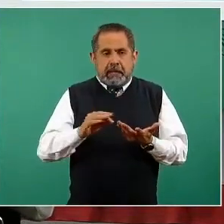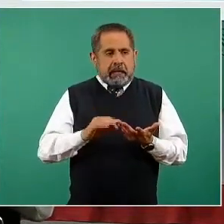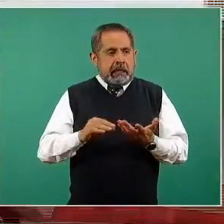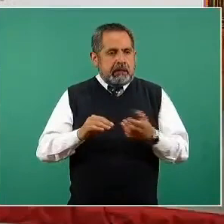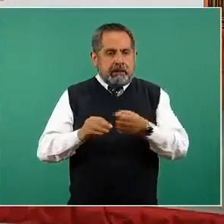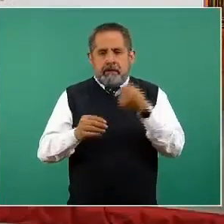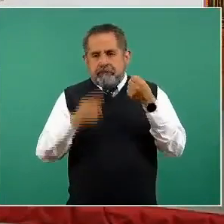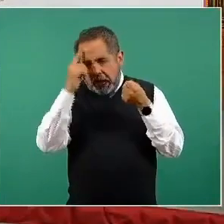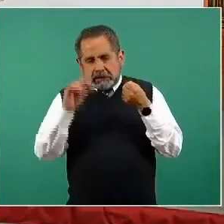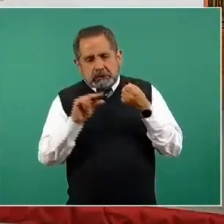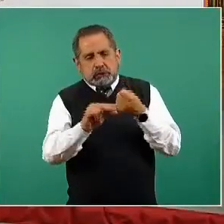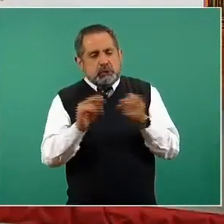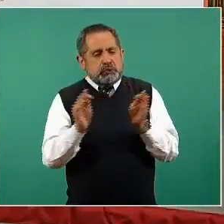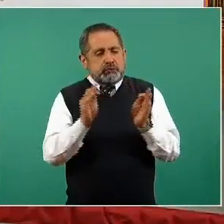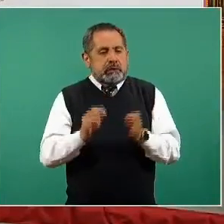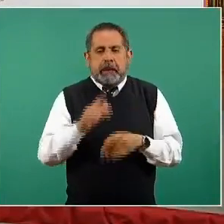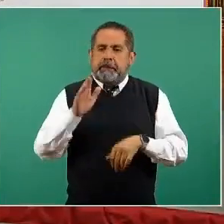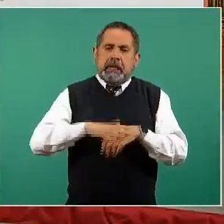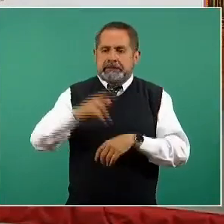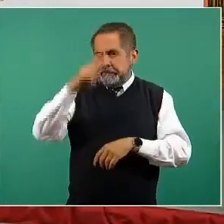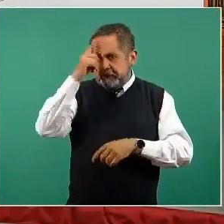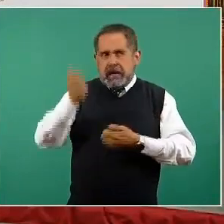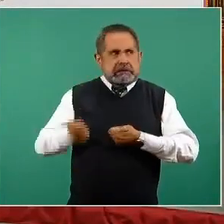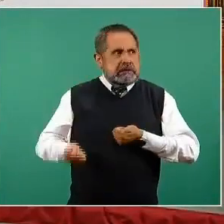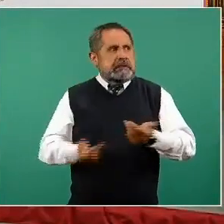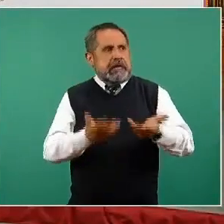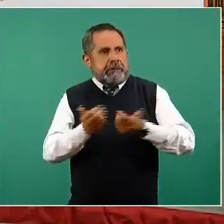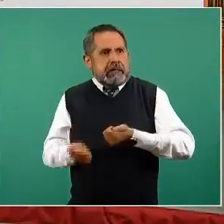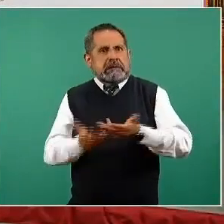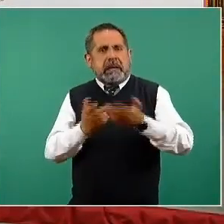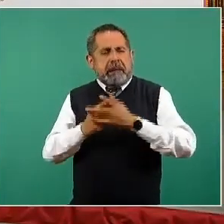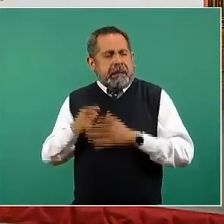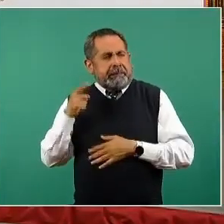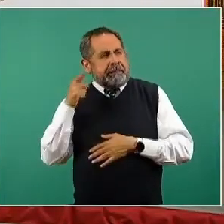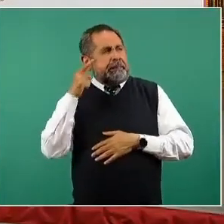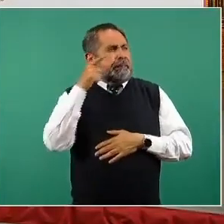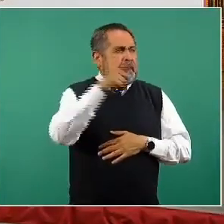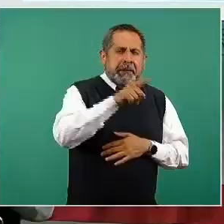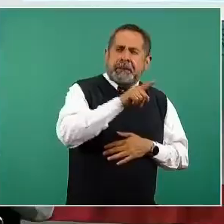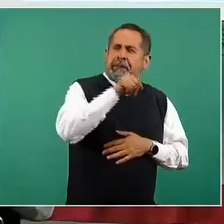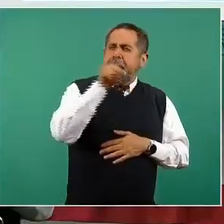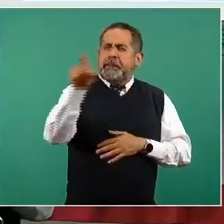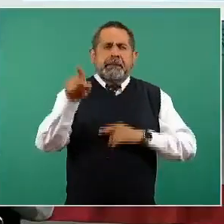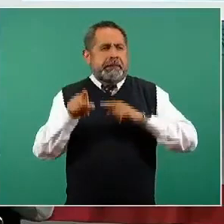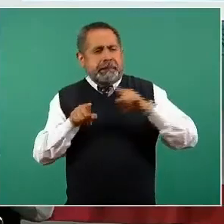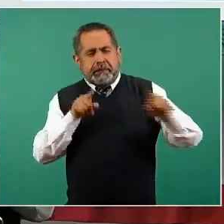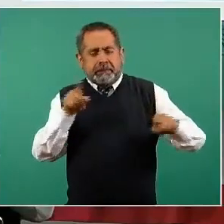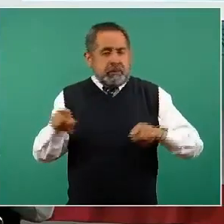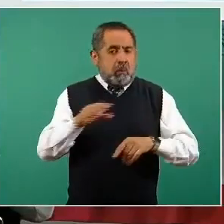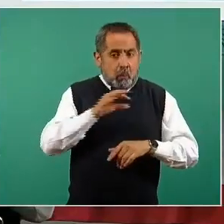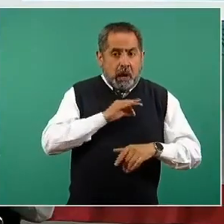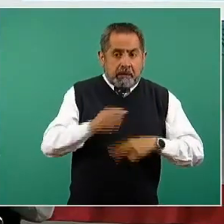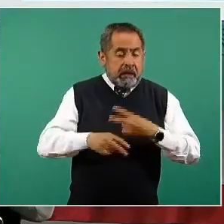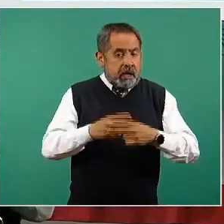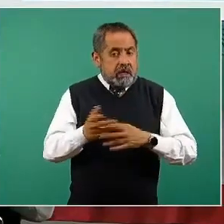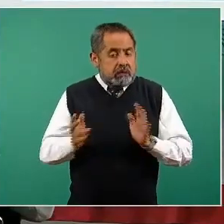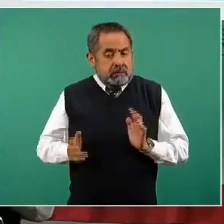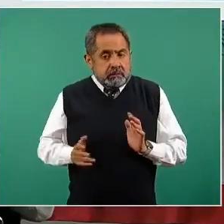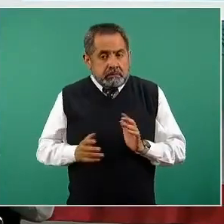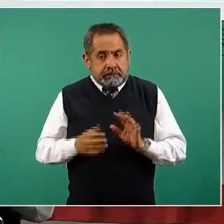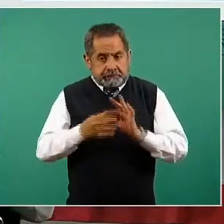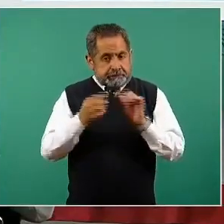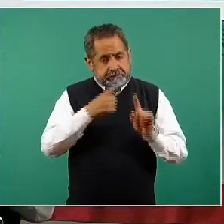permite obviamente una distribución mayor, llegando a puntos remotos, pudiendo atender prácticamente todas las